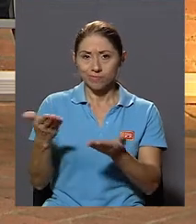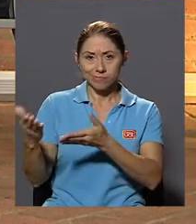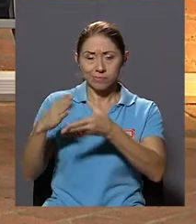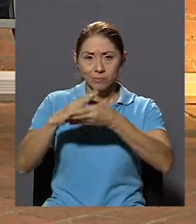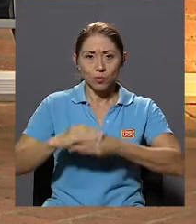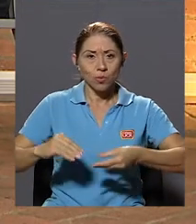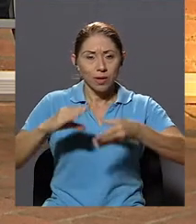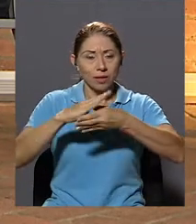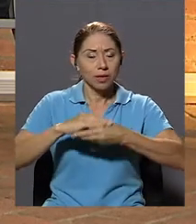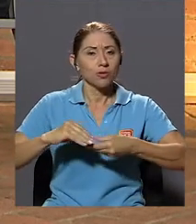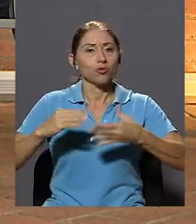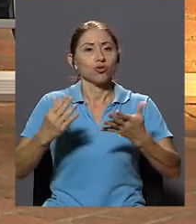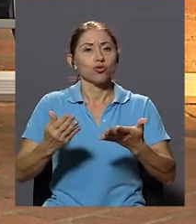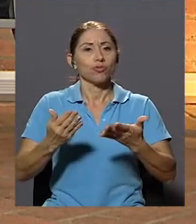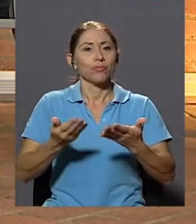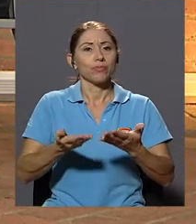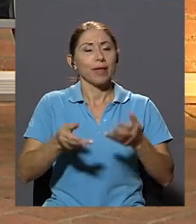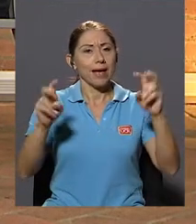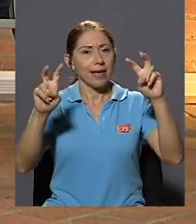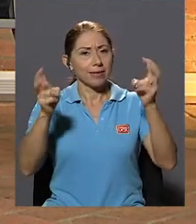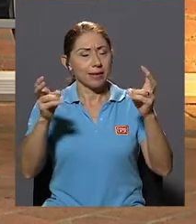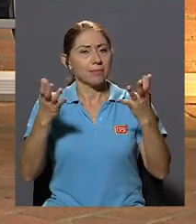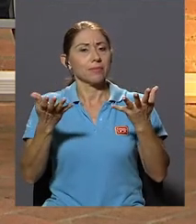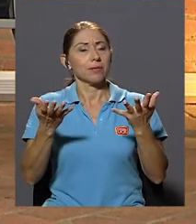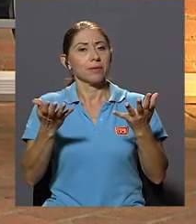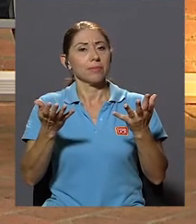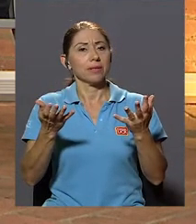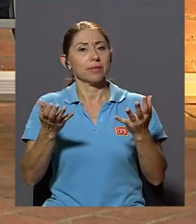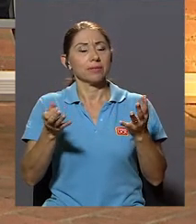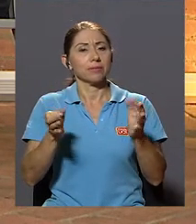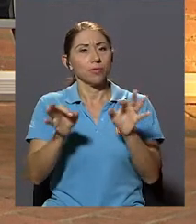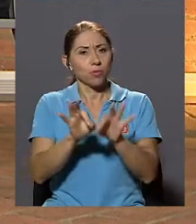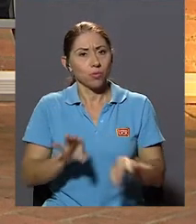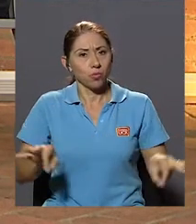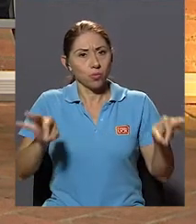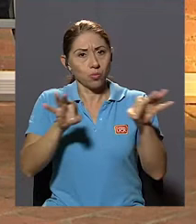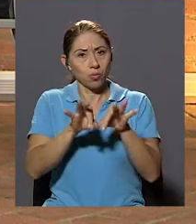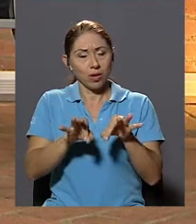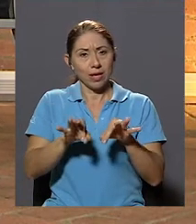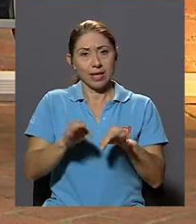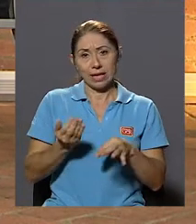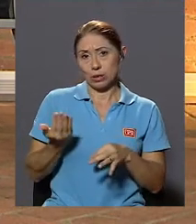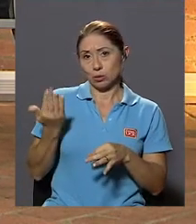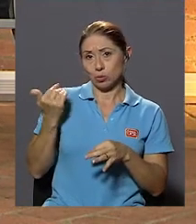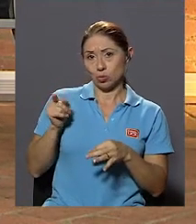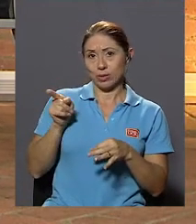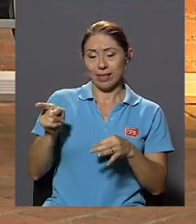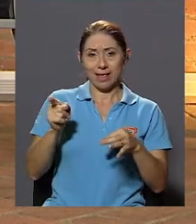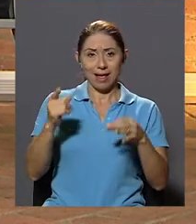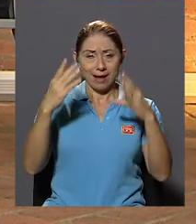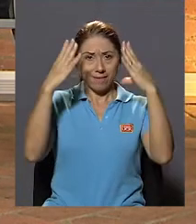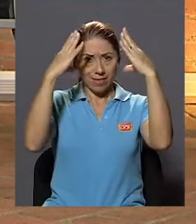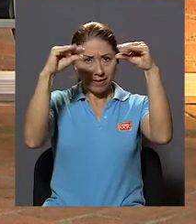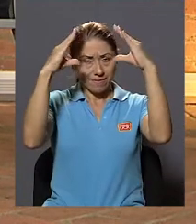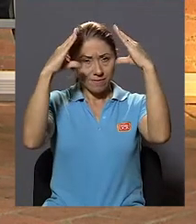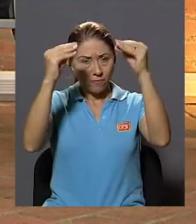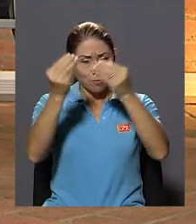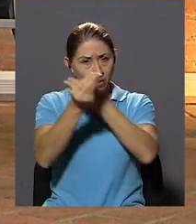cuéntenos de los aspectos salientes de este informe Que usted acaba de